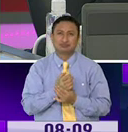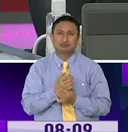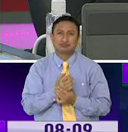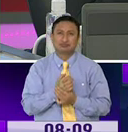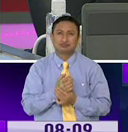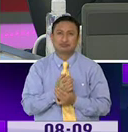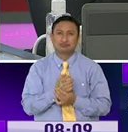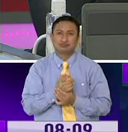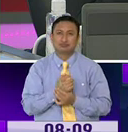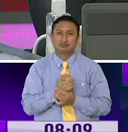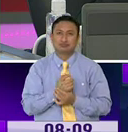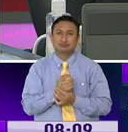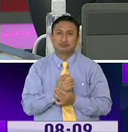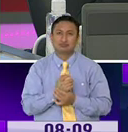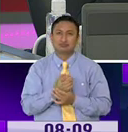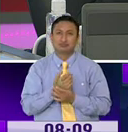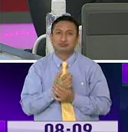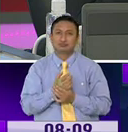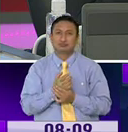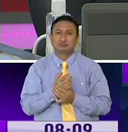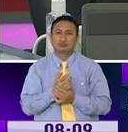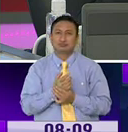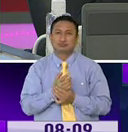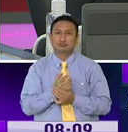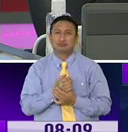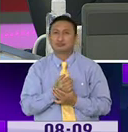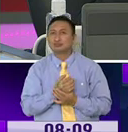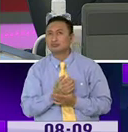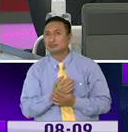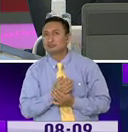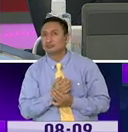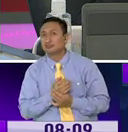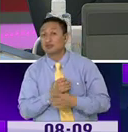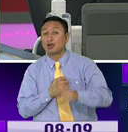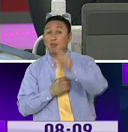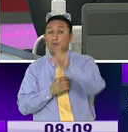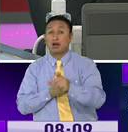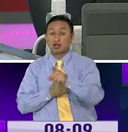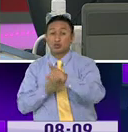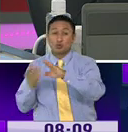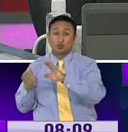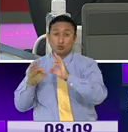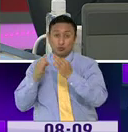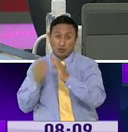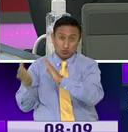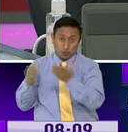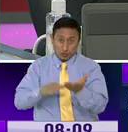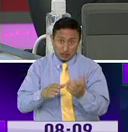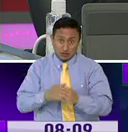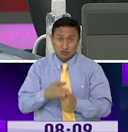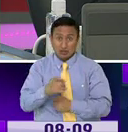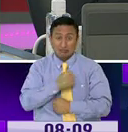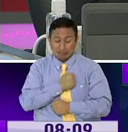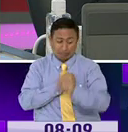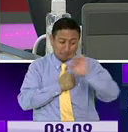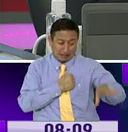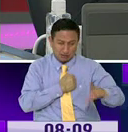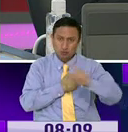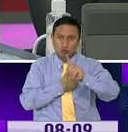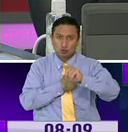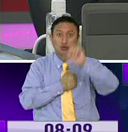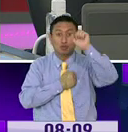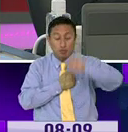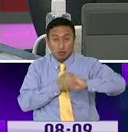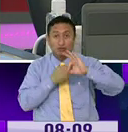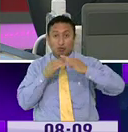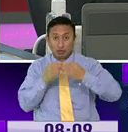Repito, en la parte muy dura de un ciudadano de perder un ser querido, ustedes van a tener la posibilidad de despedir a